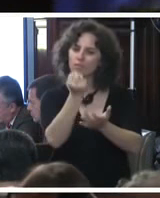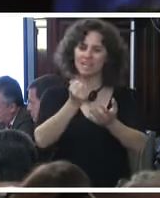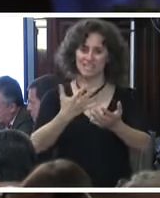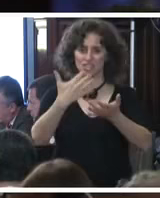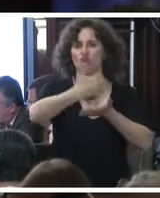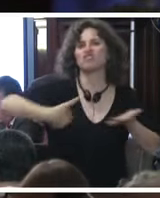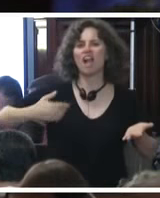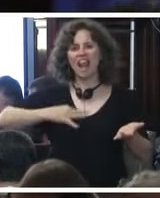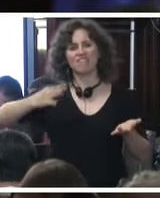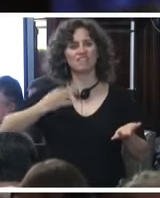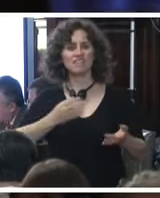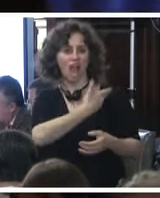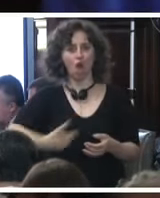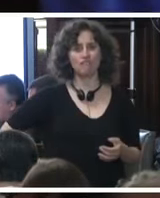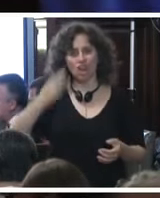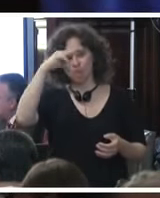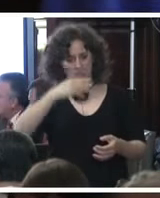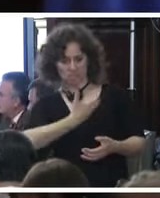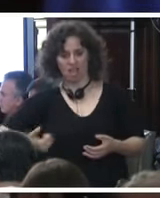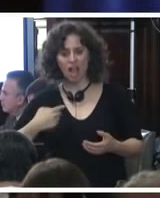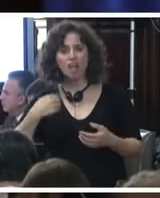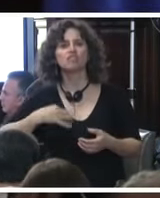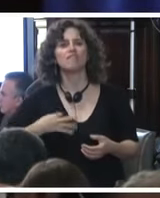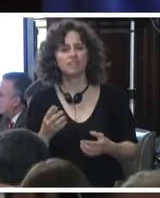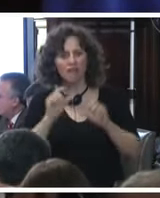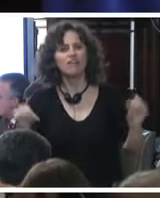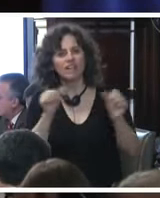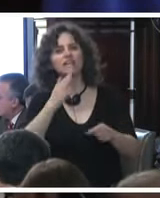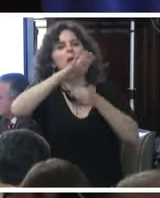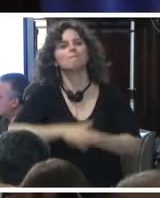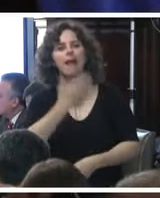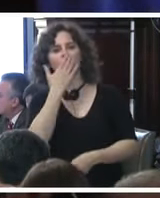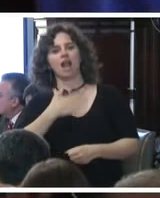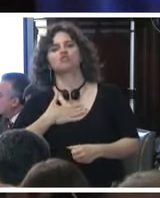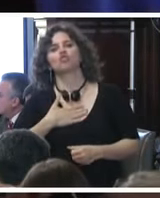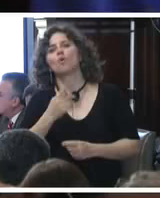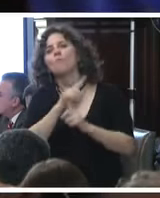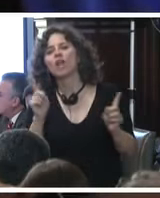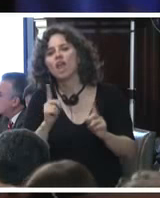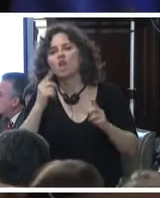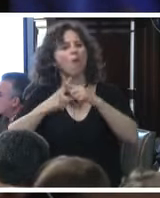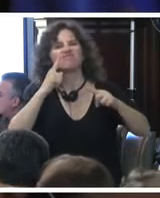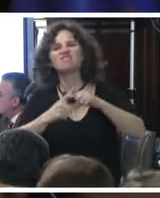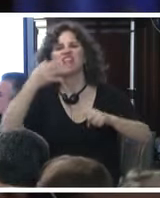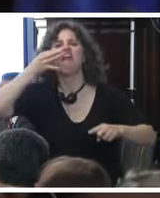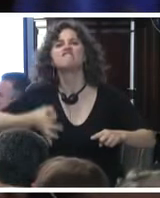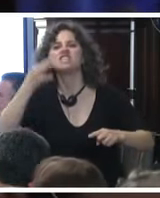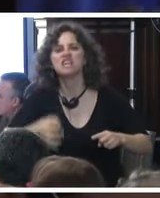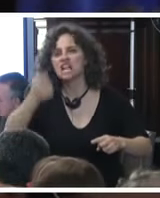quitar la vida el gobierno mexicano, lo va a tener que hacer para callarnos. Porque no existen evidencias